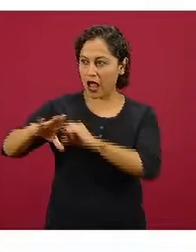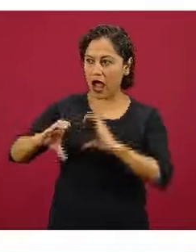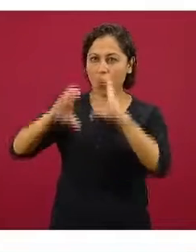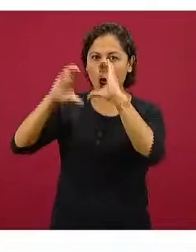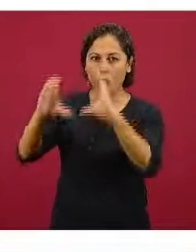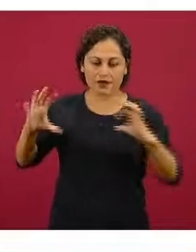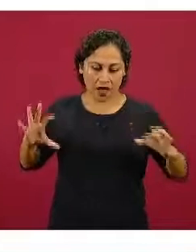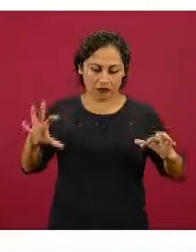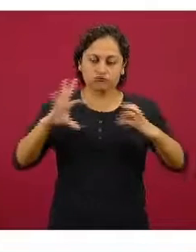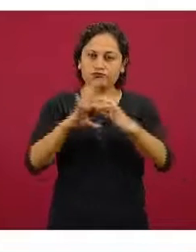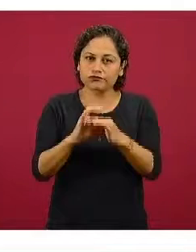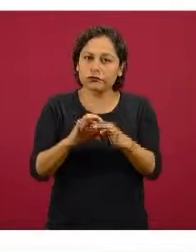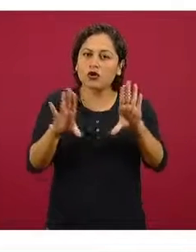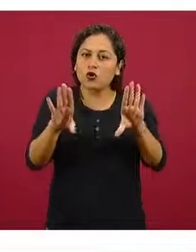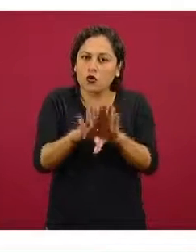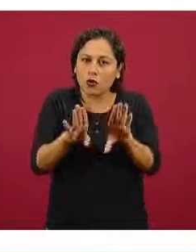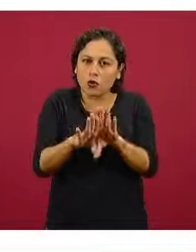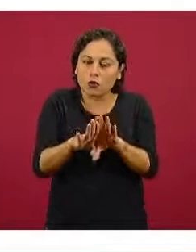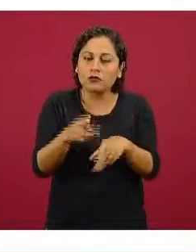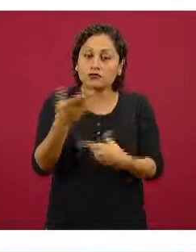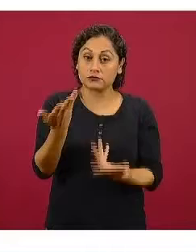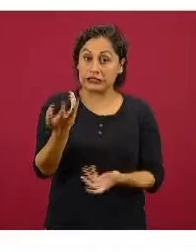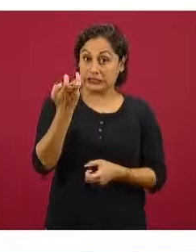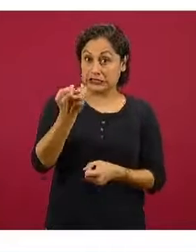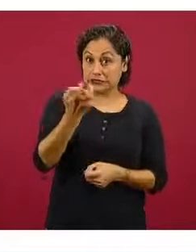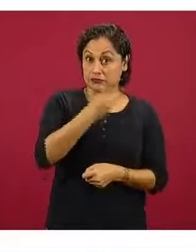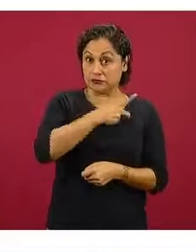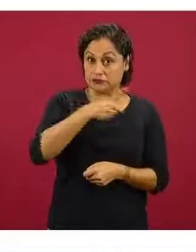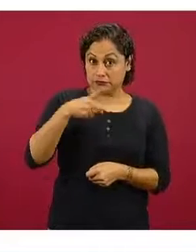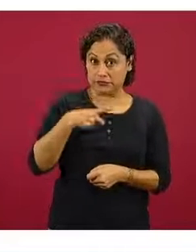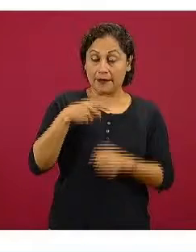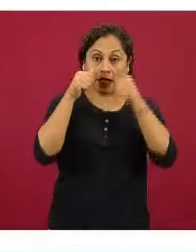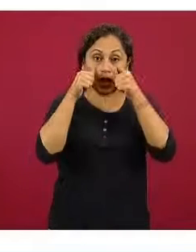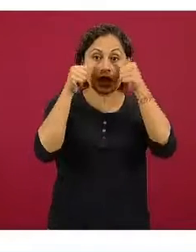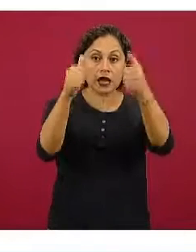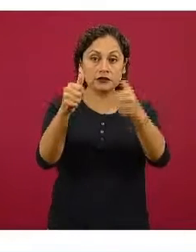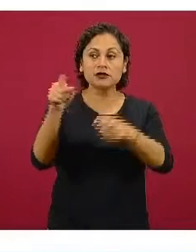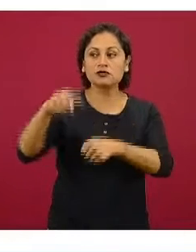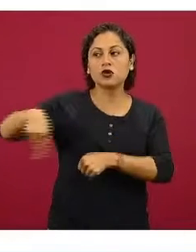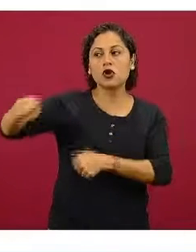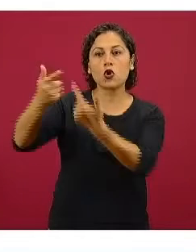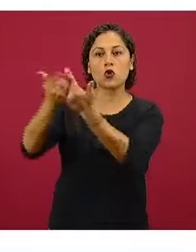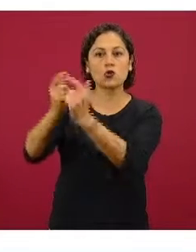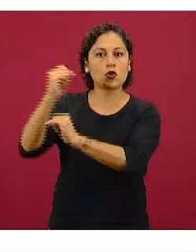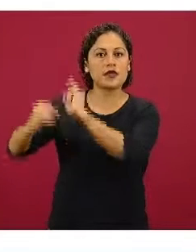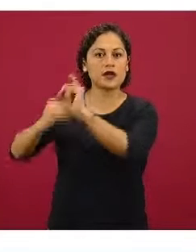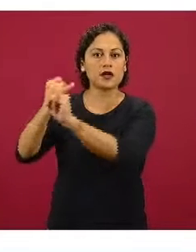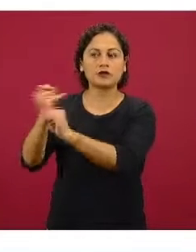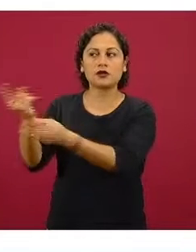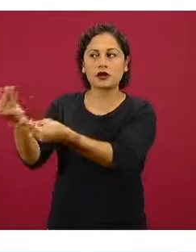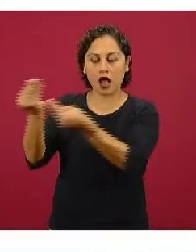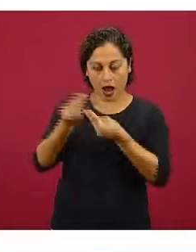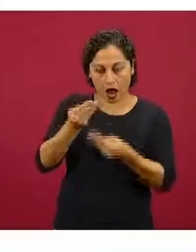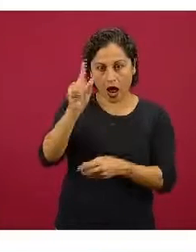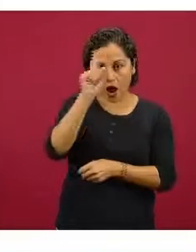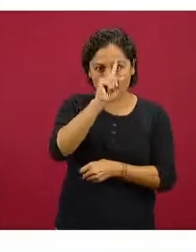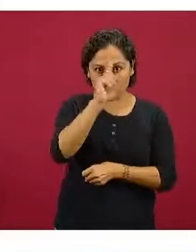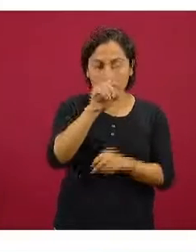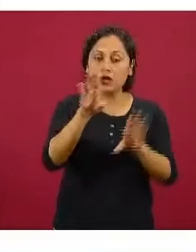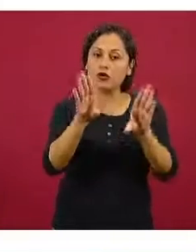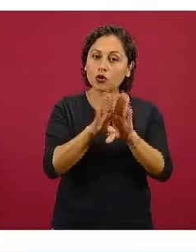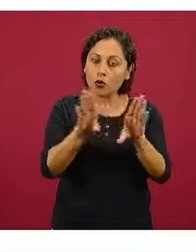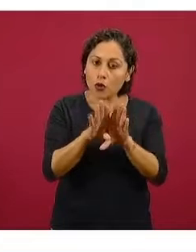salud del planeta con la salud de los humanos. Y ellos hicieron una serie de recomendaciones de cómo hacer que esta dieta